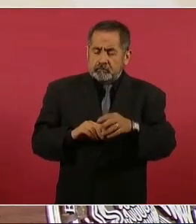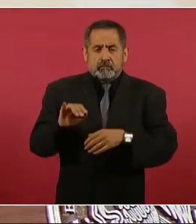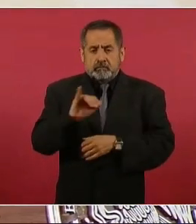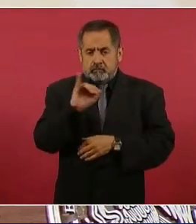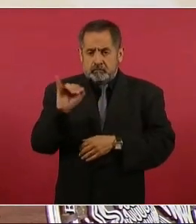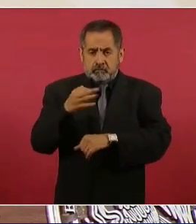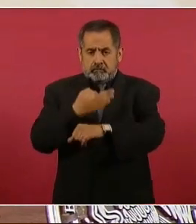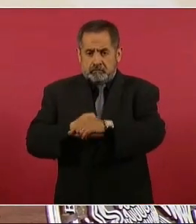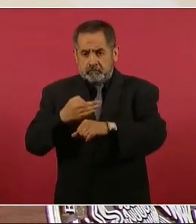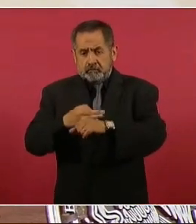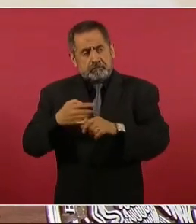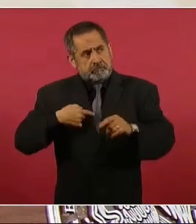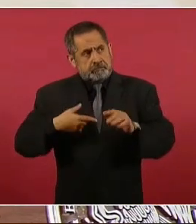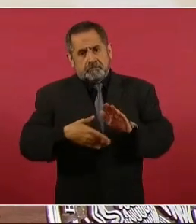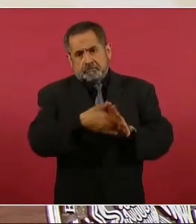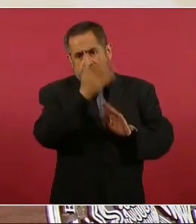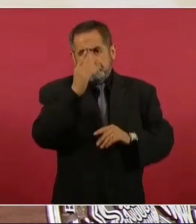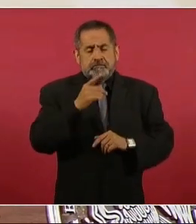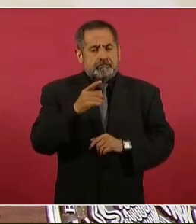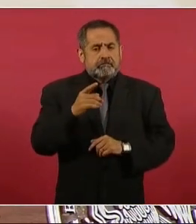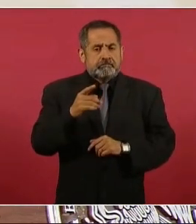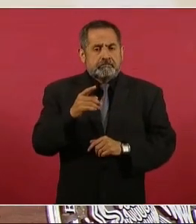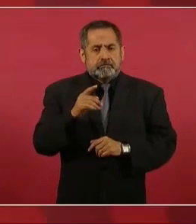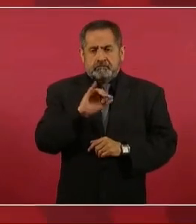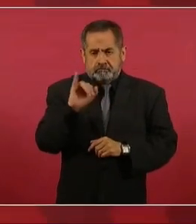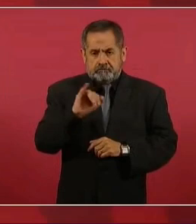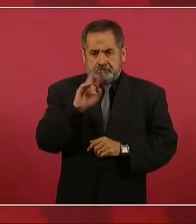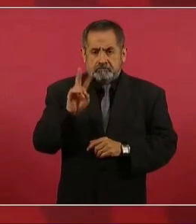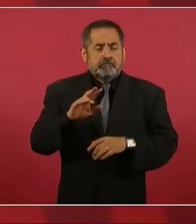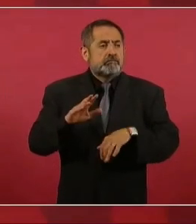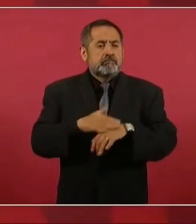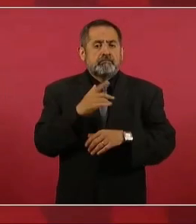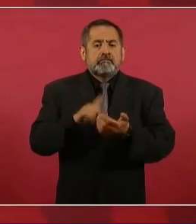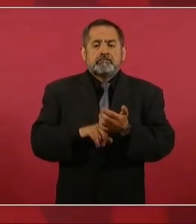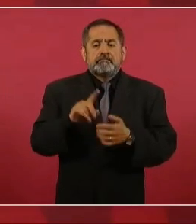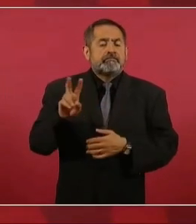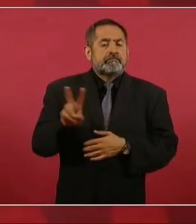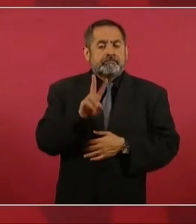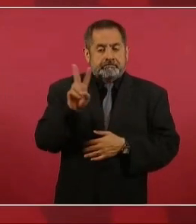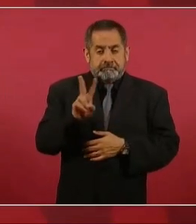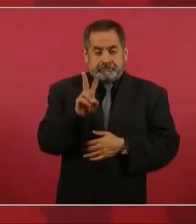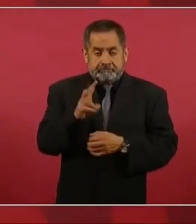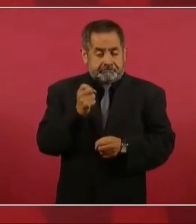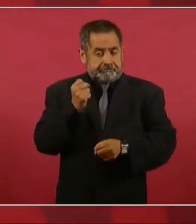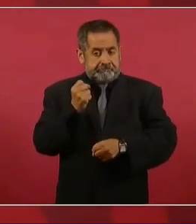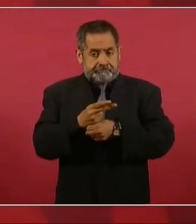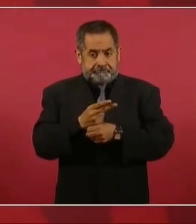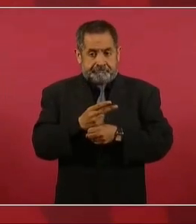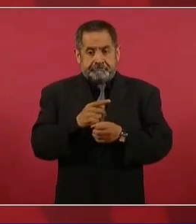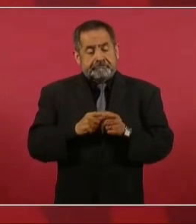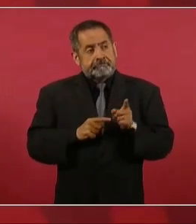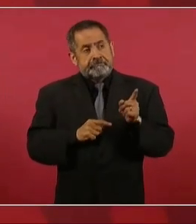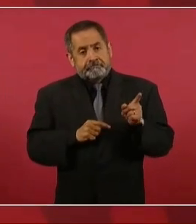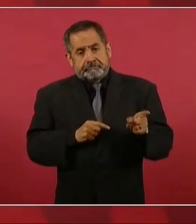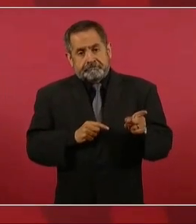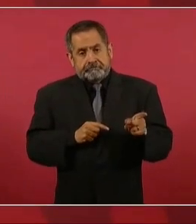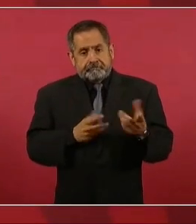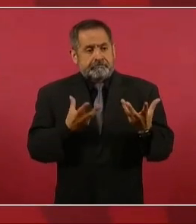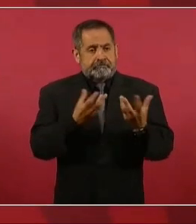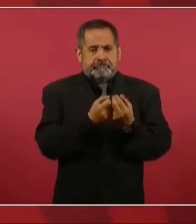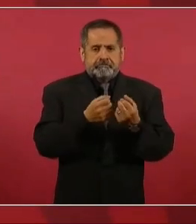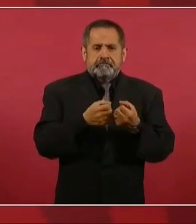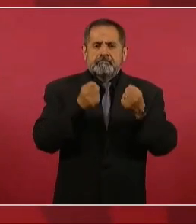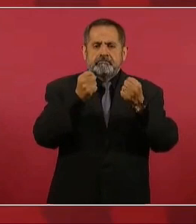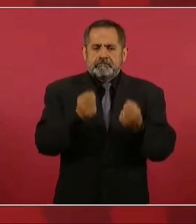jueves en la tarde, porque el viernes temprano va a ser la